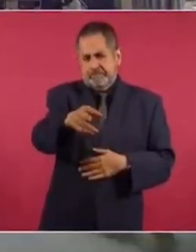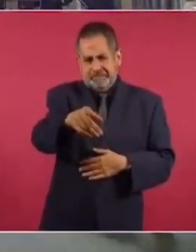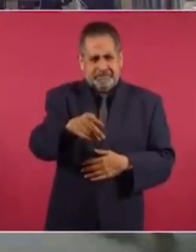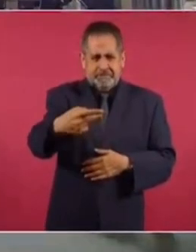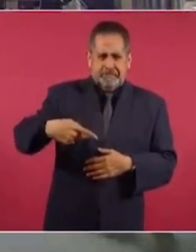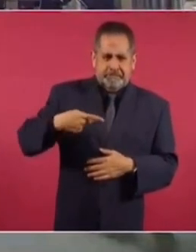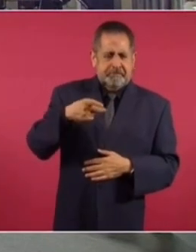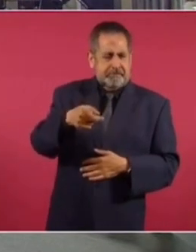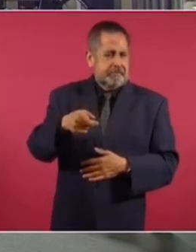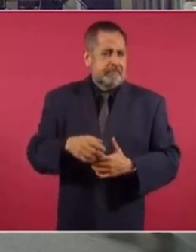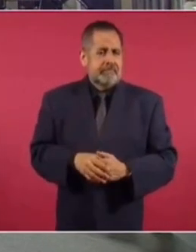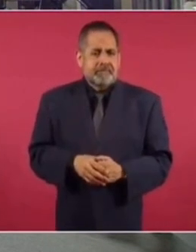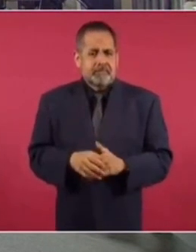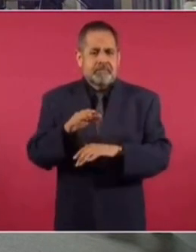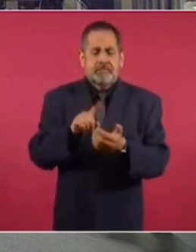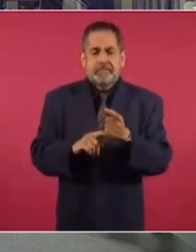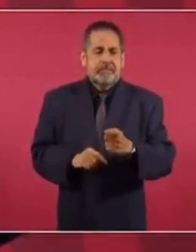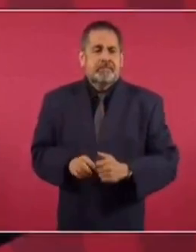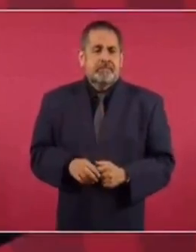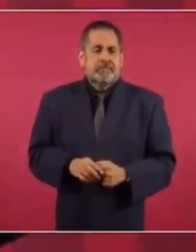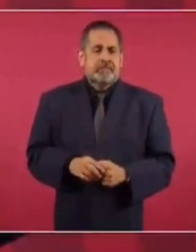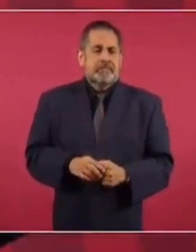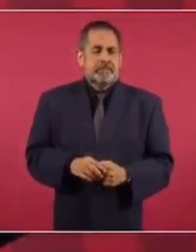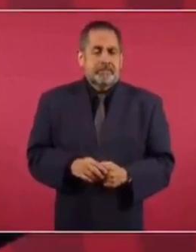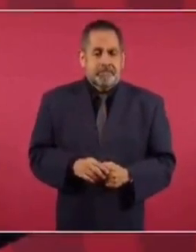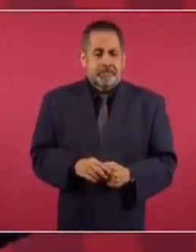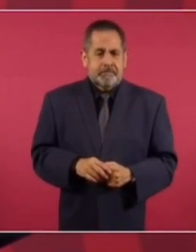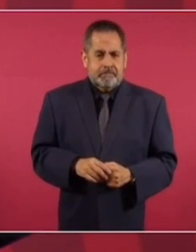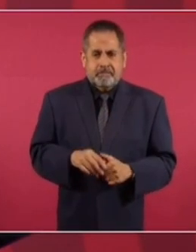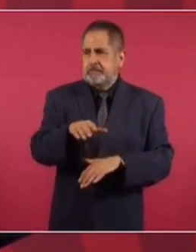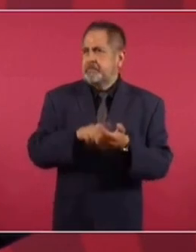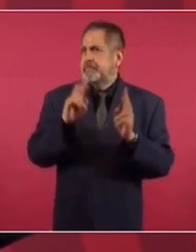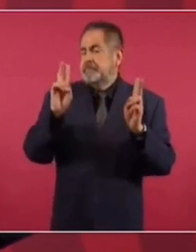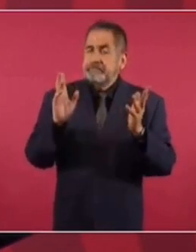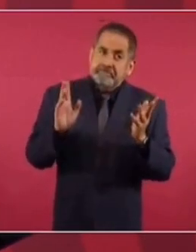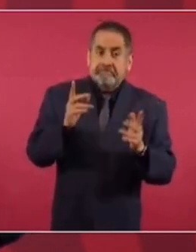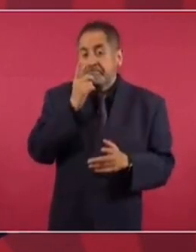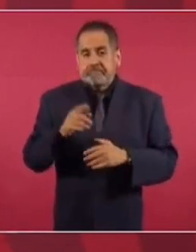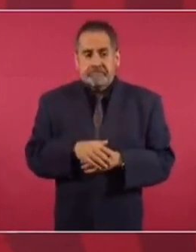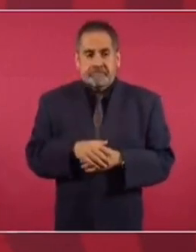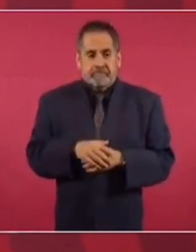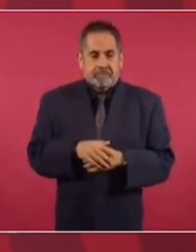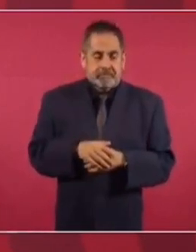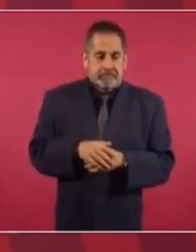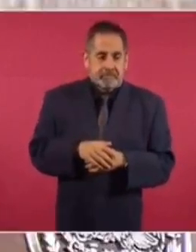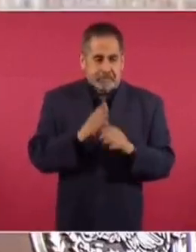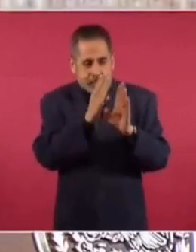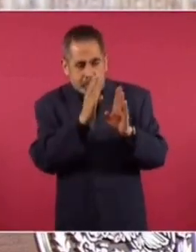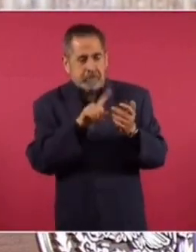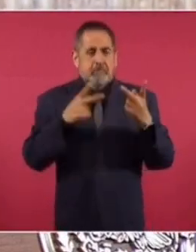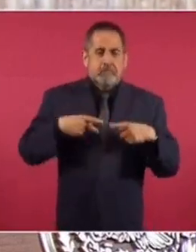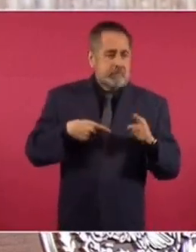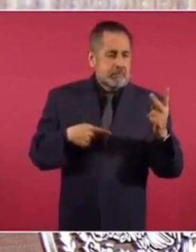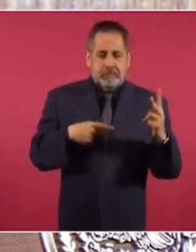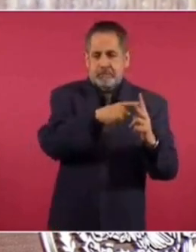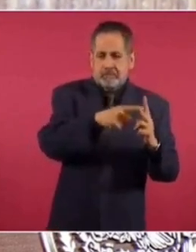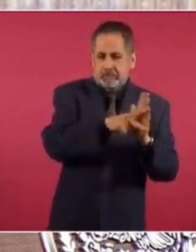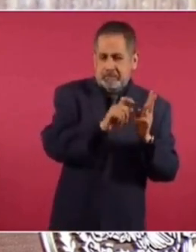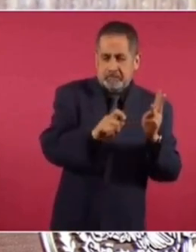preguntando sobre la supuesta vigilancia a dos periodistas